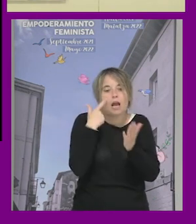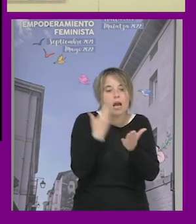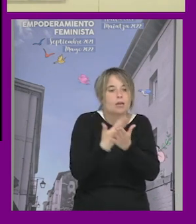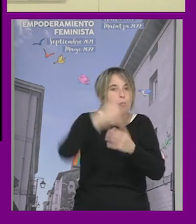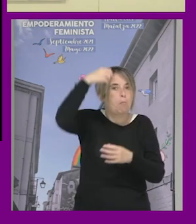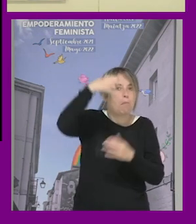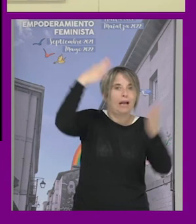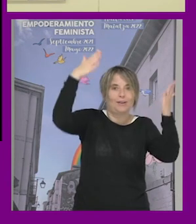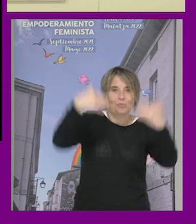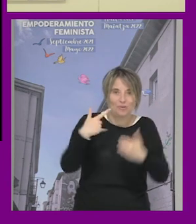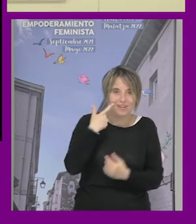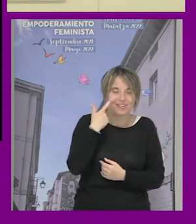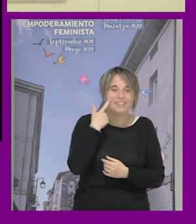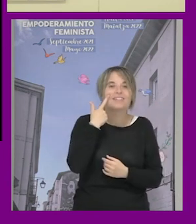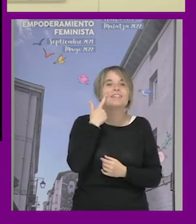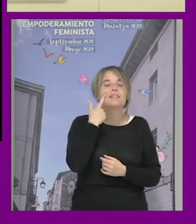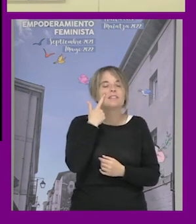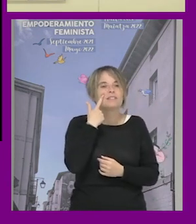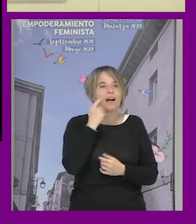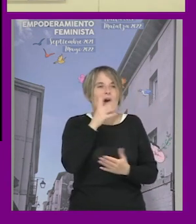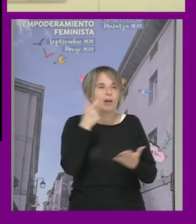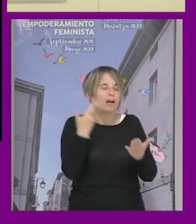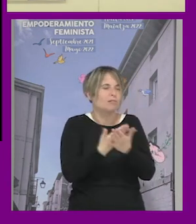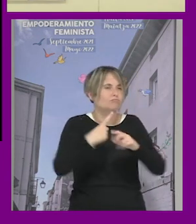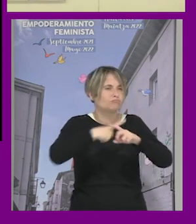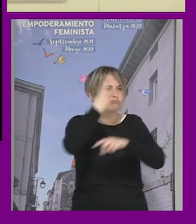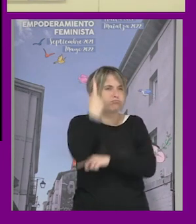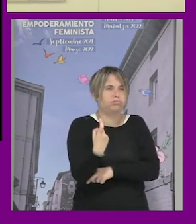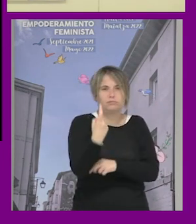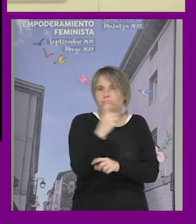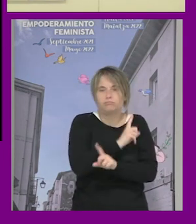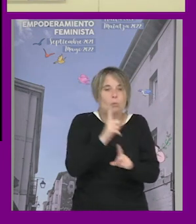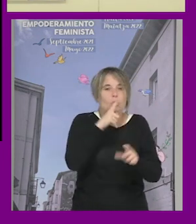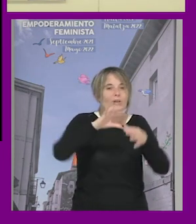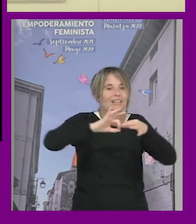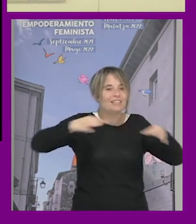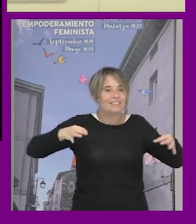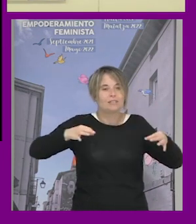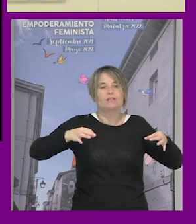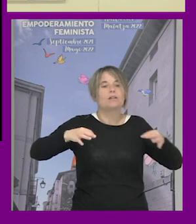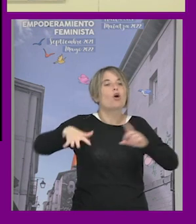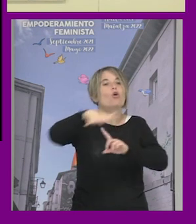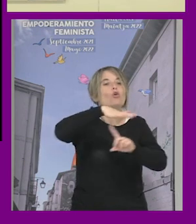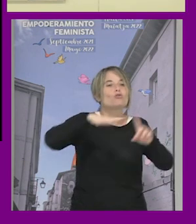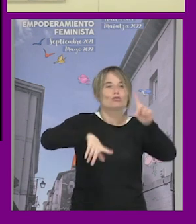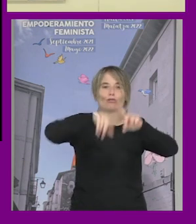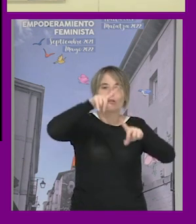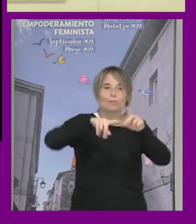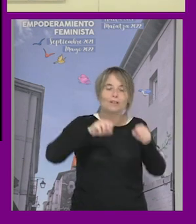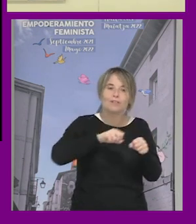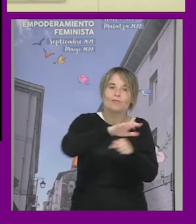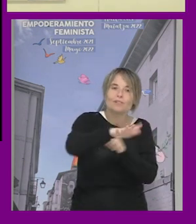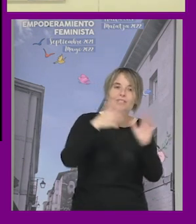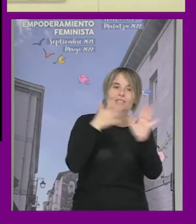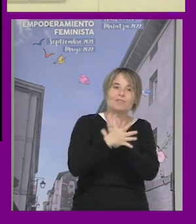panacea de hecho creo que sería contradictorio que planteáramos fórmulas porque la interseccionalidad tiene una parte muy contextual y por tanto partimos